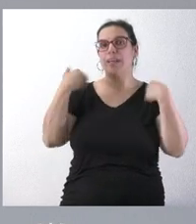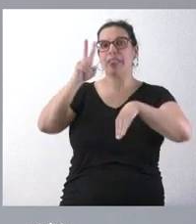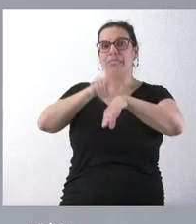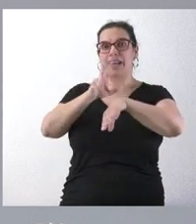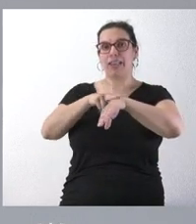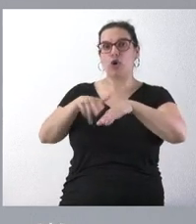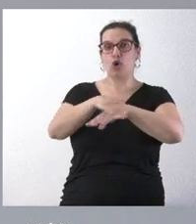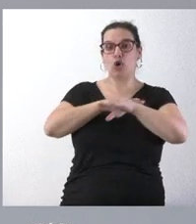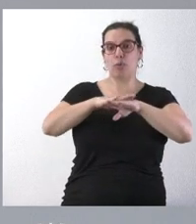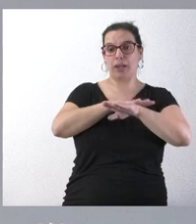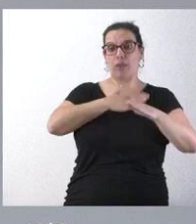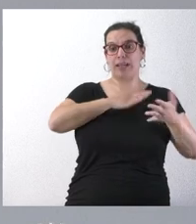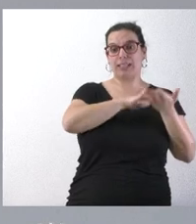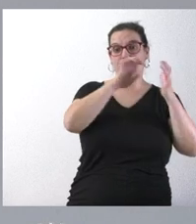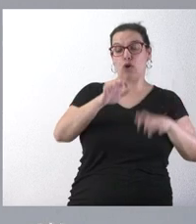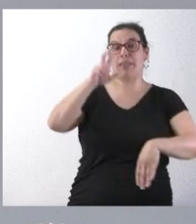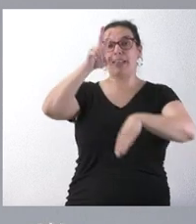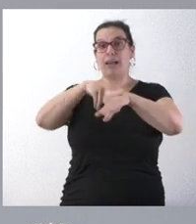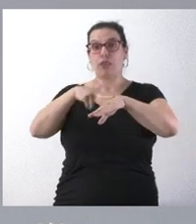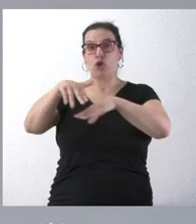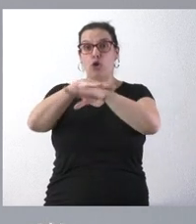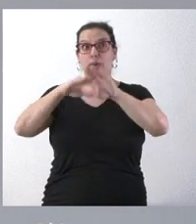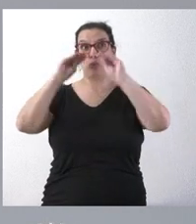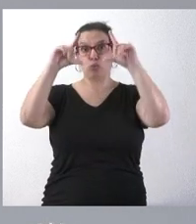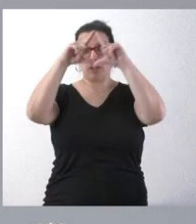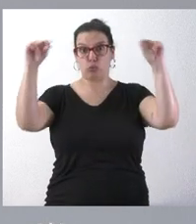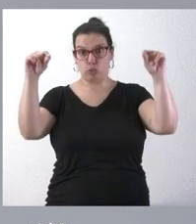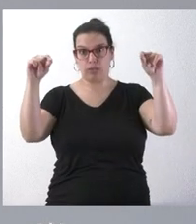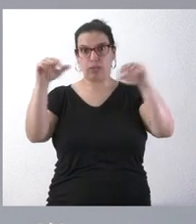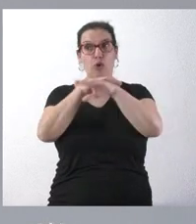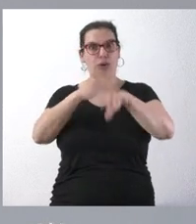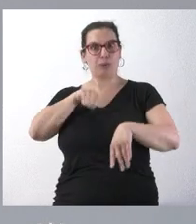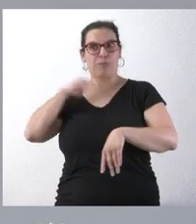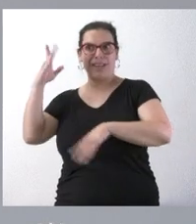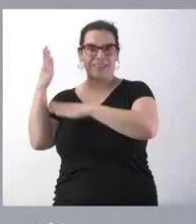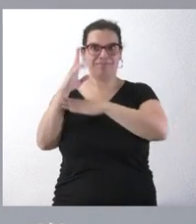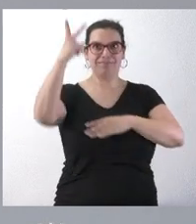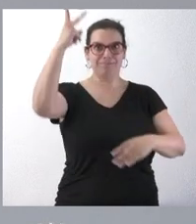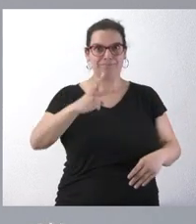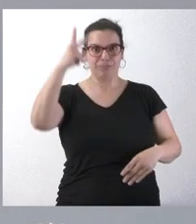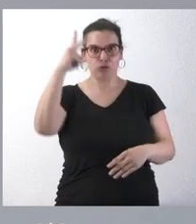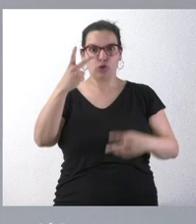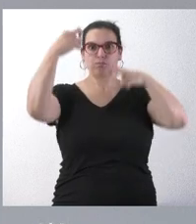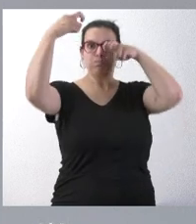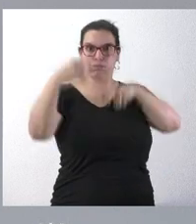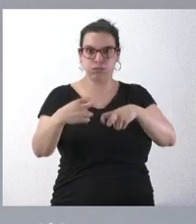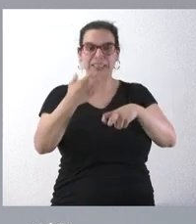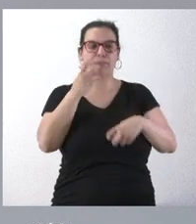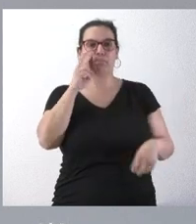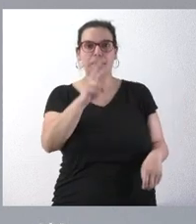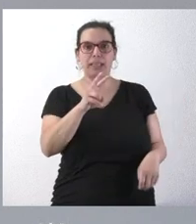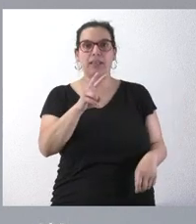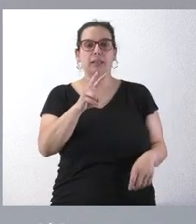León y la delegación del Gobierno de Asturias, Gobierno del Estado, tomaran en su caso cartas en el asunto si ven cualquier